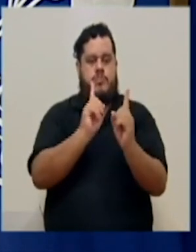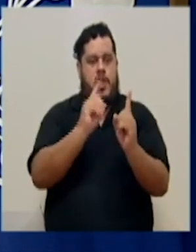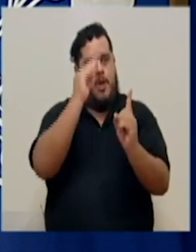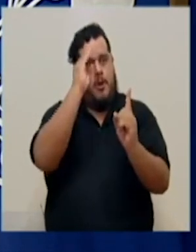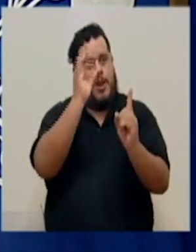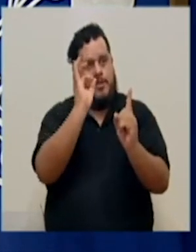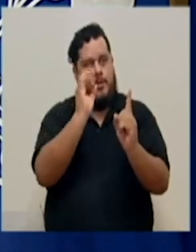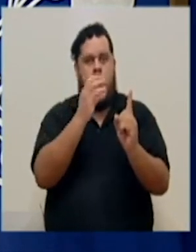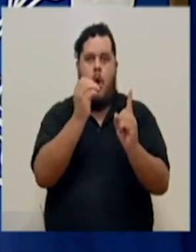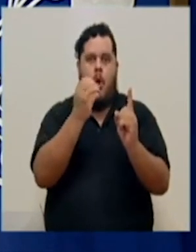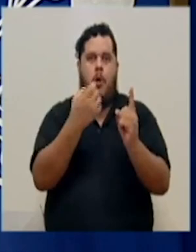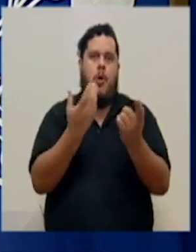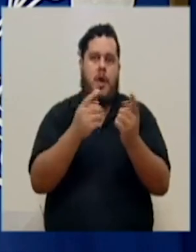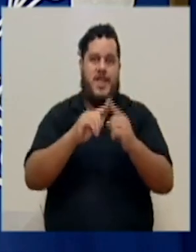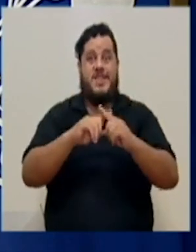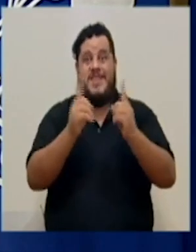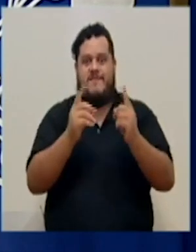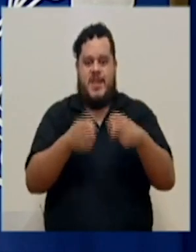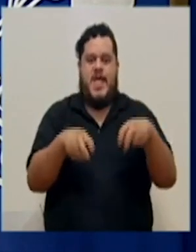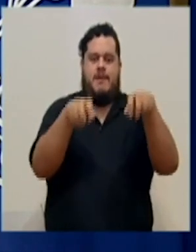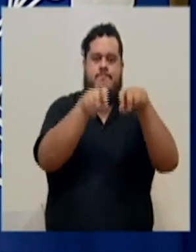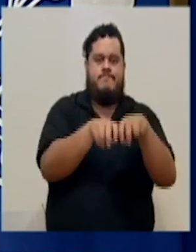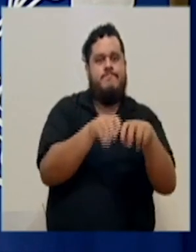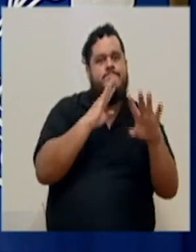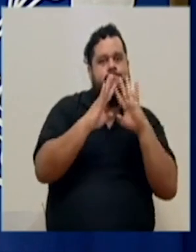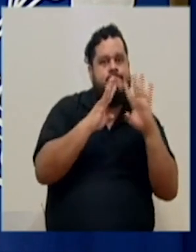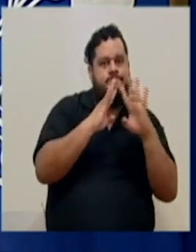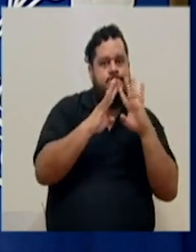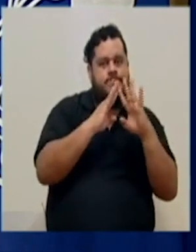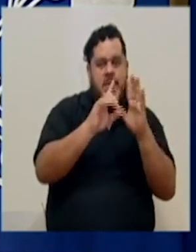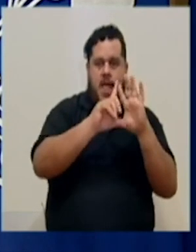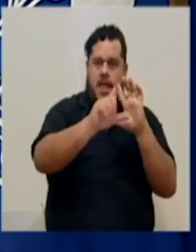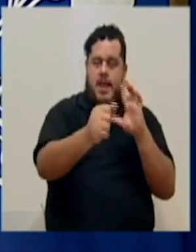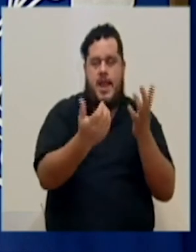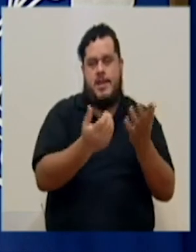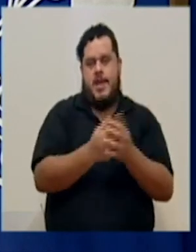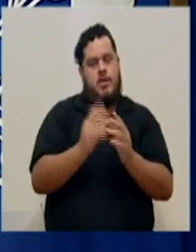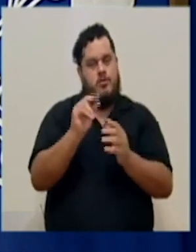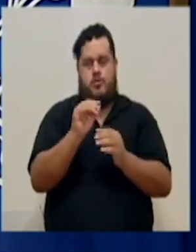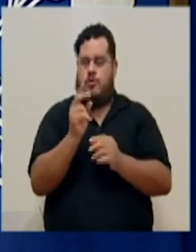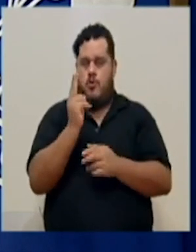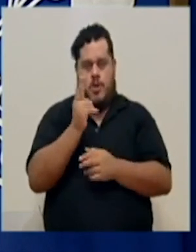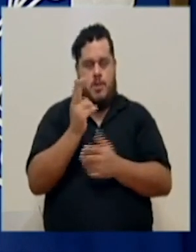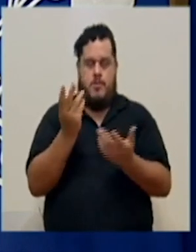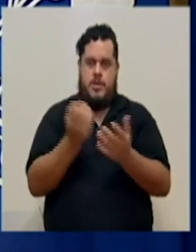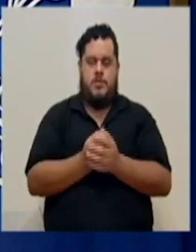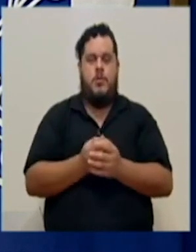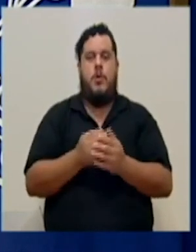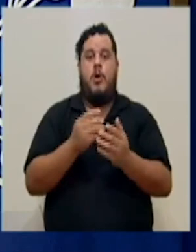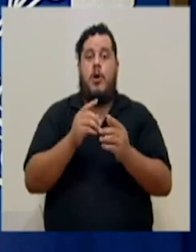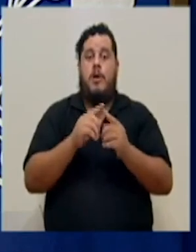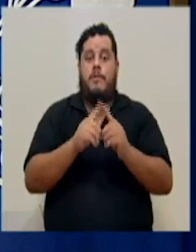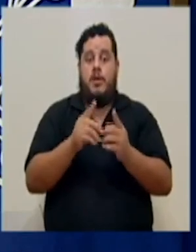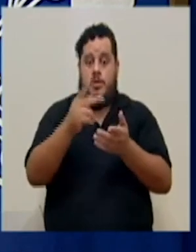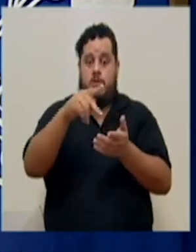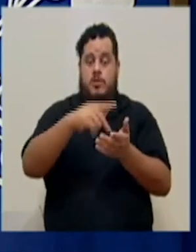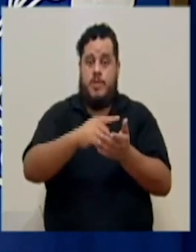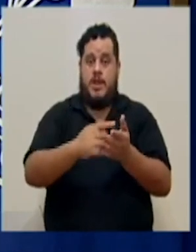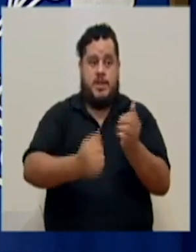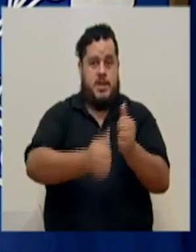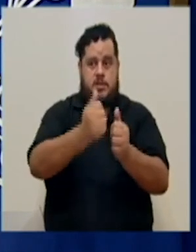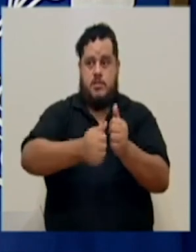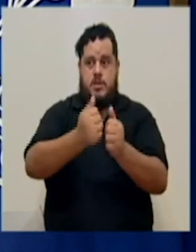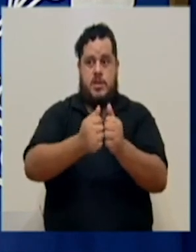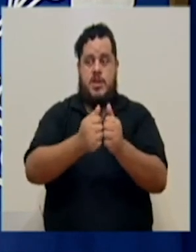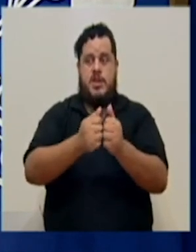sienten en el mismo pollito del parque a tener una conversación, ¿verdad?, larga y prolongada que a pesar de que están los parques en su gran mayoría